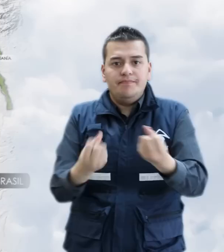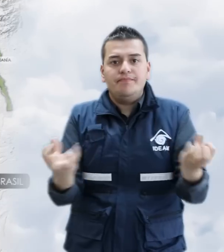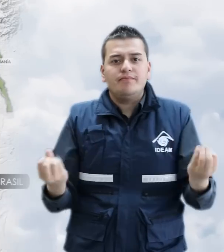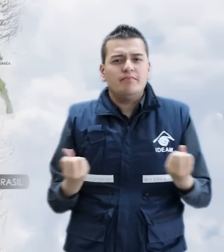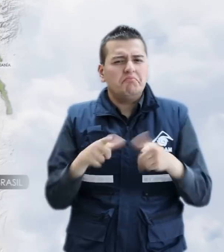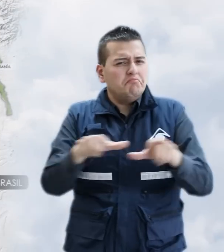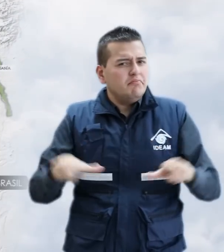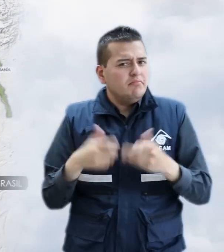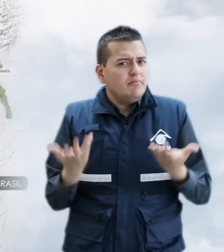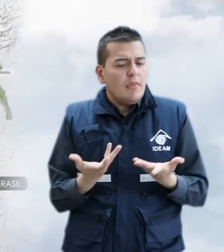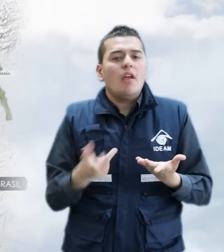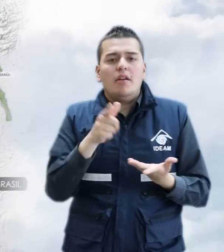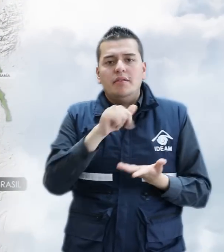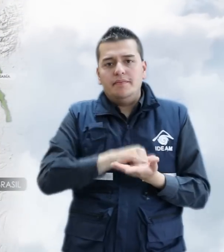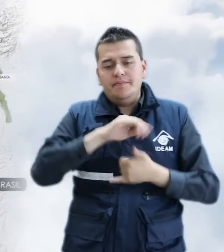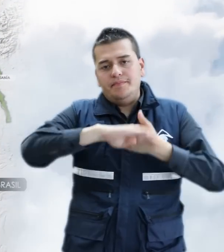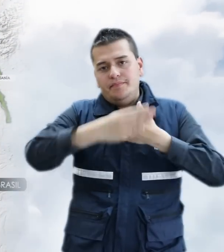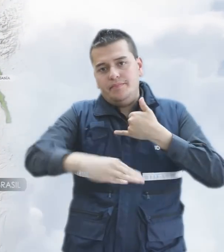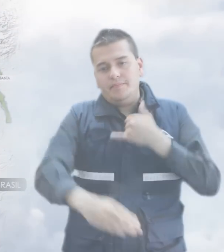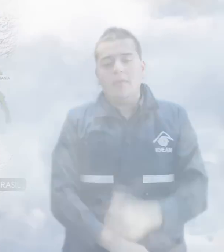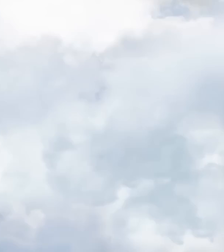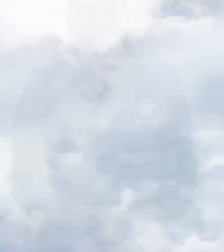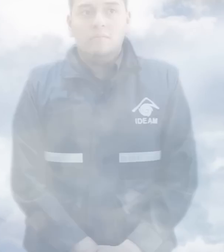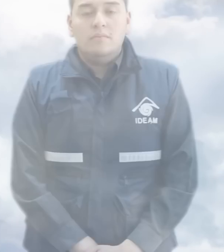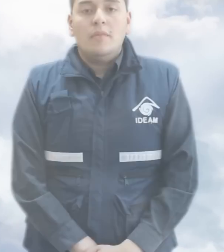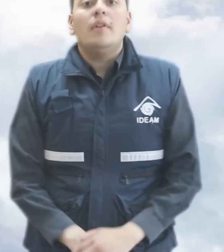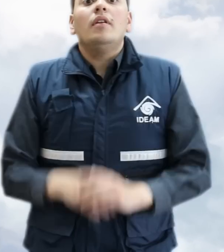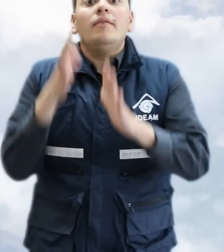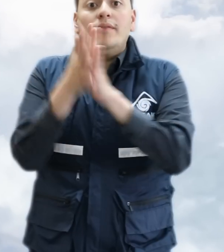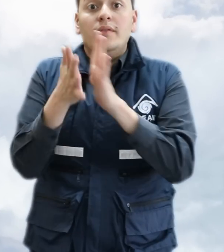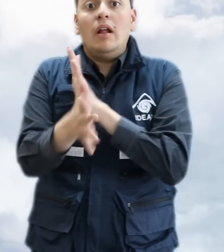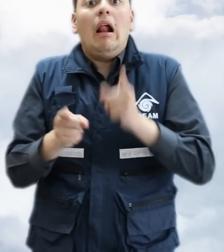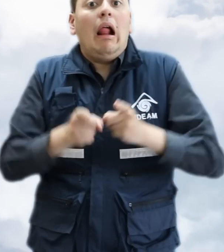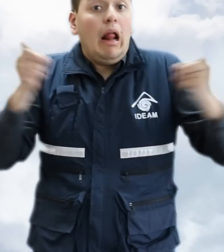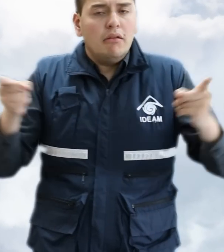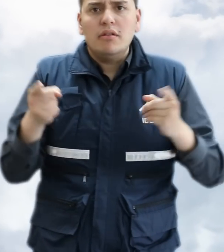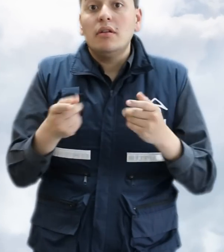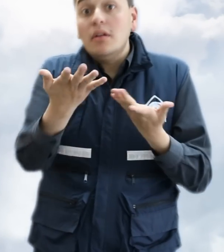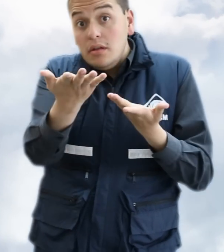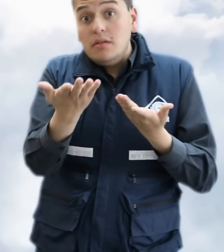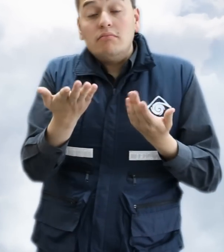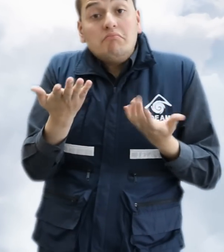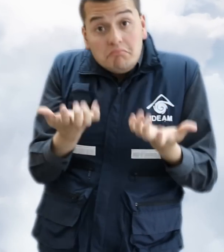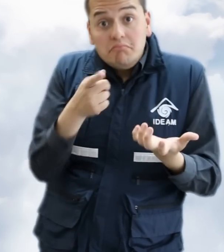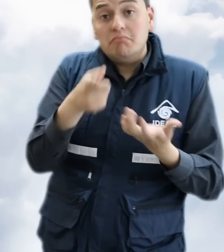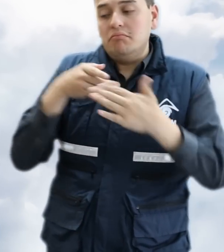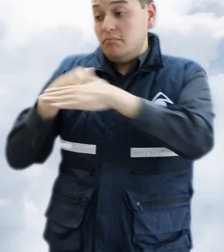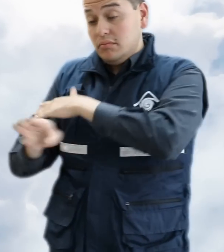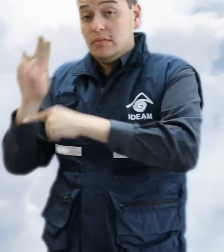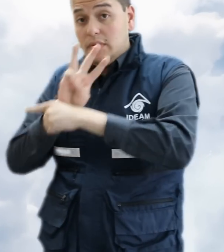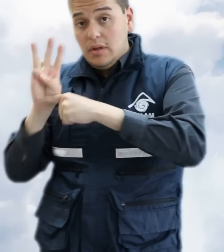localizados en zonas de la región Andina. Para mayor información no olvide consultar la página